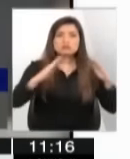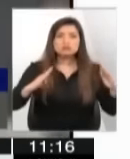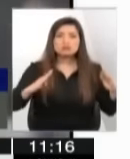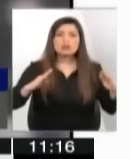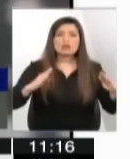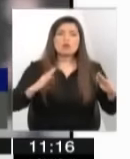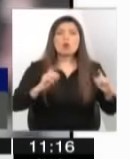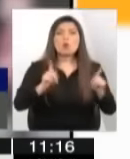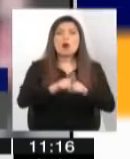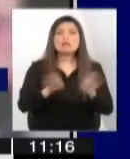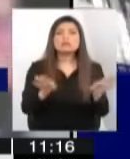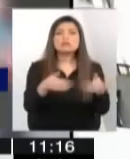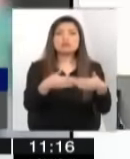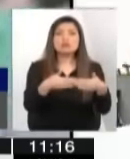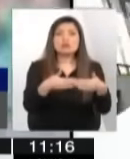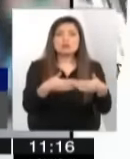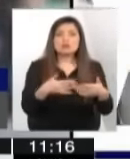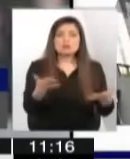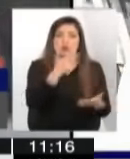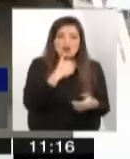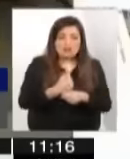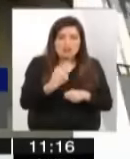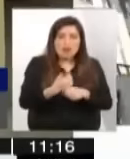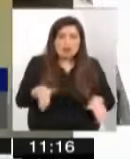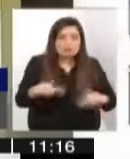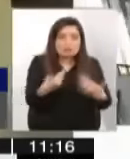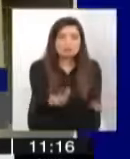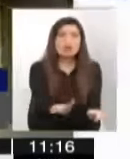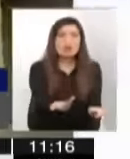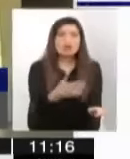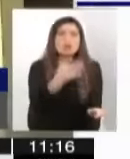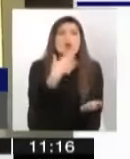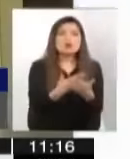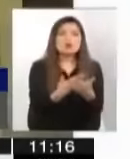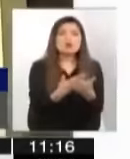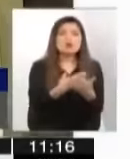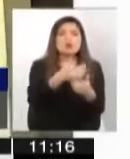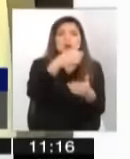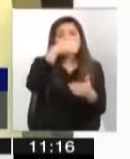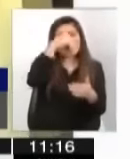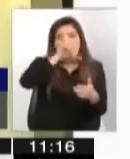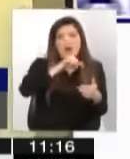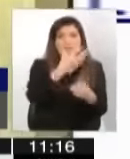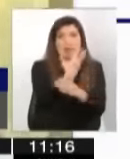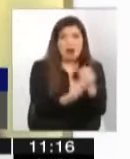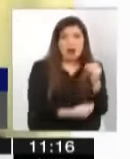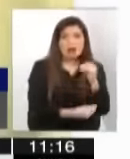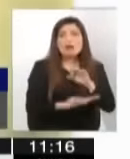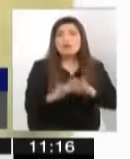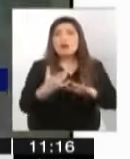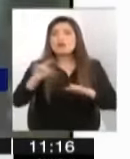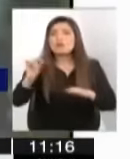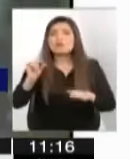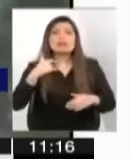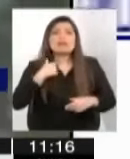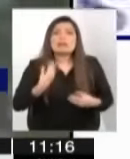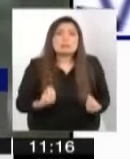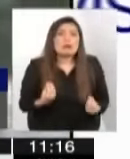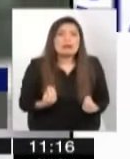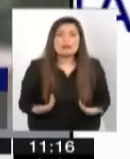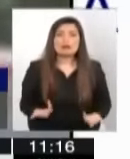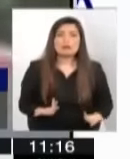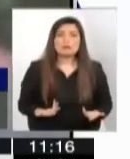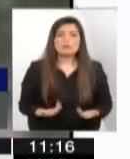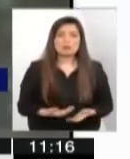para cuando ellos salgan, ¿cierto?, de los centros y hayan cumplido sus condenas. ¿Qué sentido ninguno? Entonces, cuando se hacen las cosas así